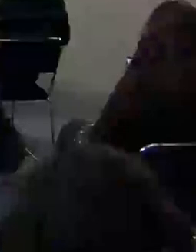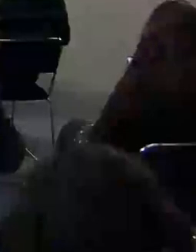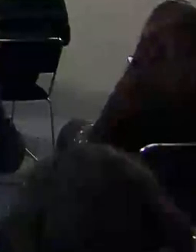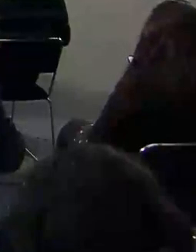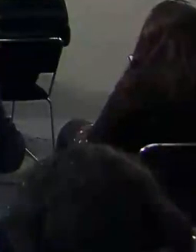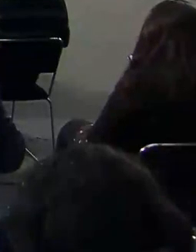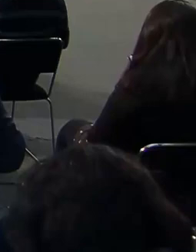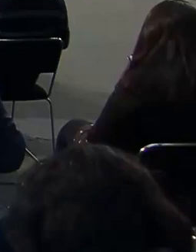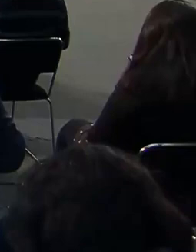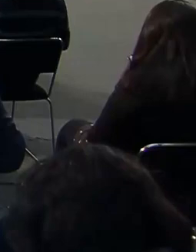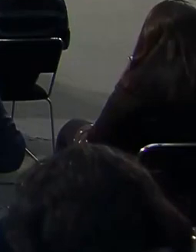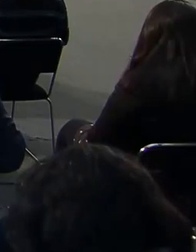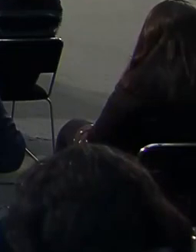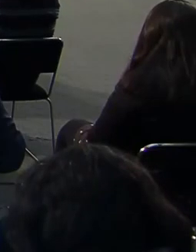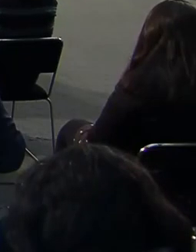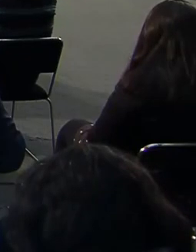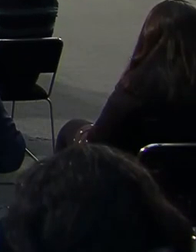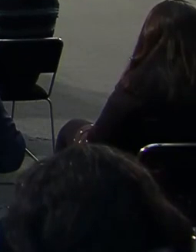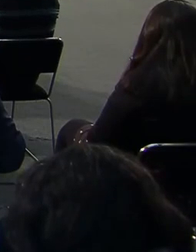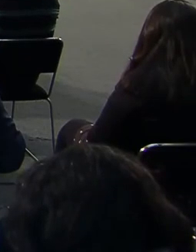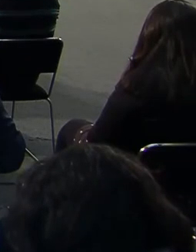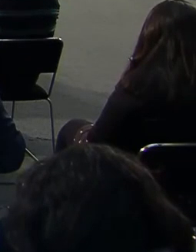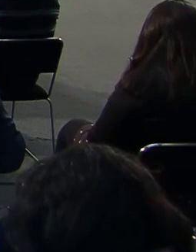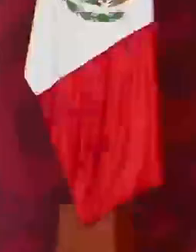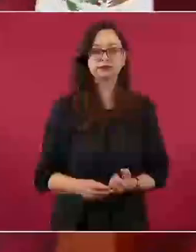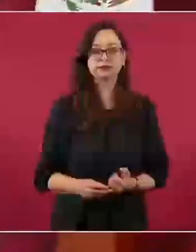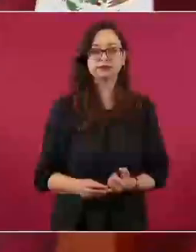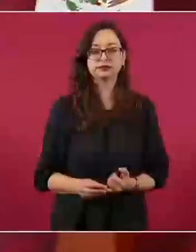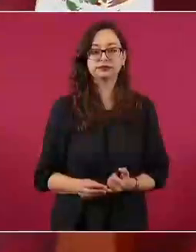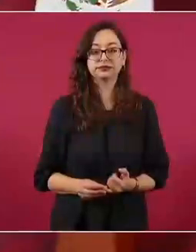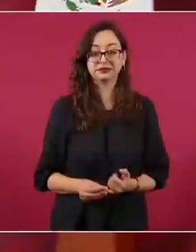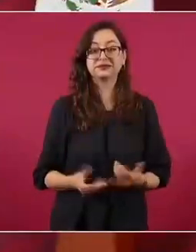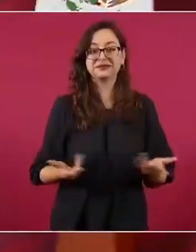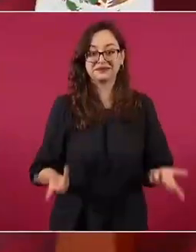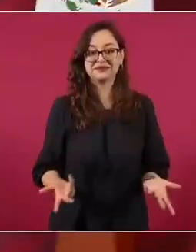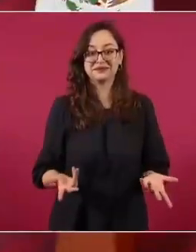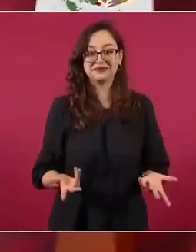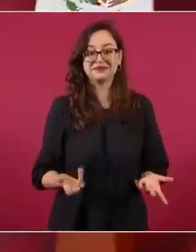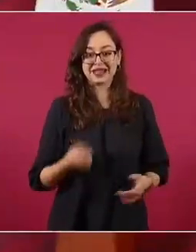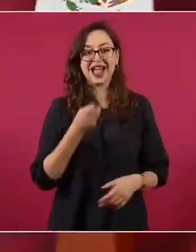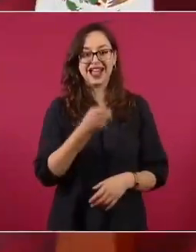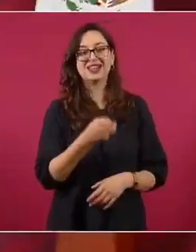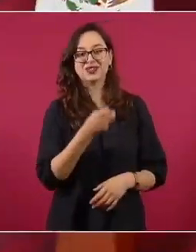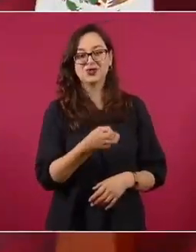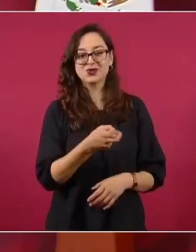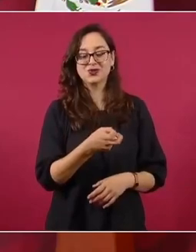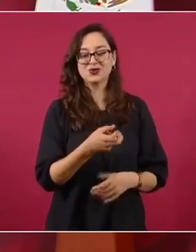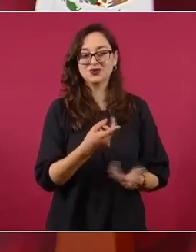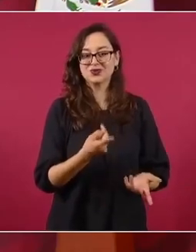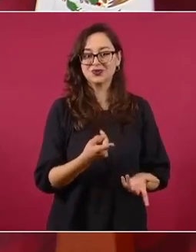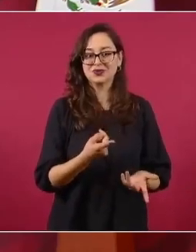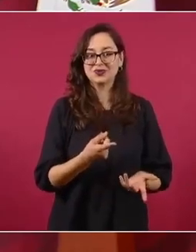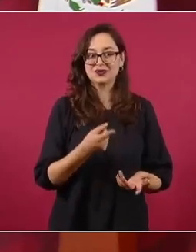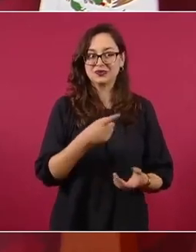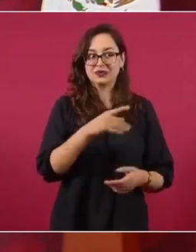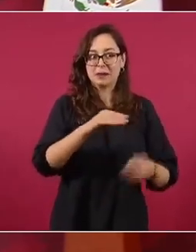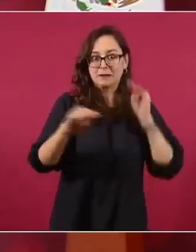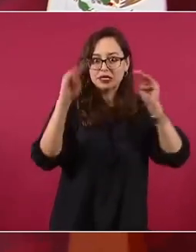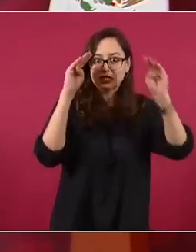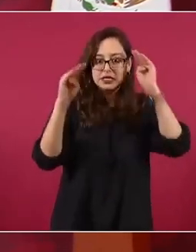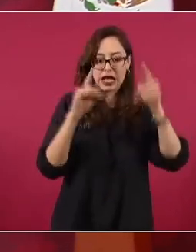El presidente... Ganarnos las elecciones del 21 para quitarnos